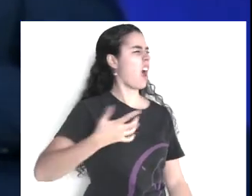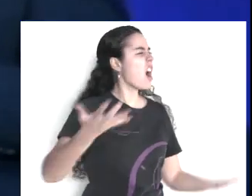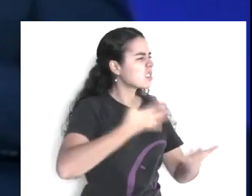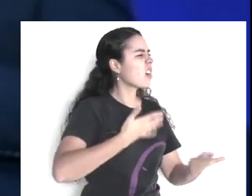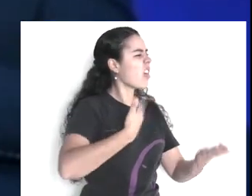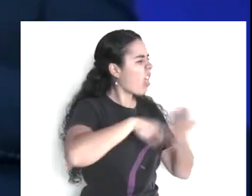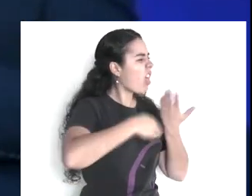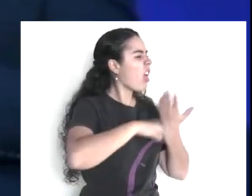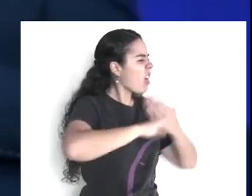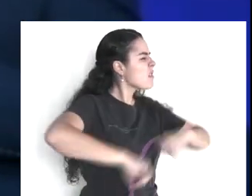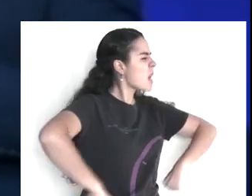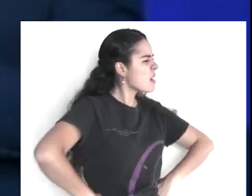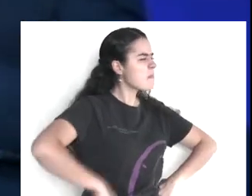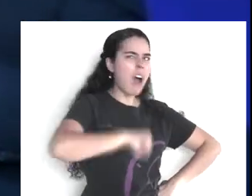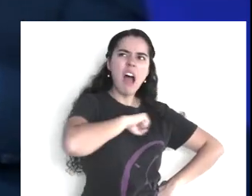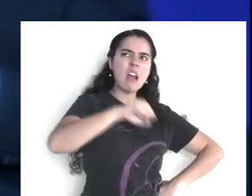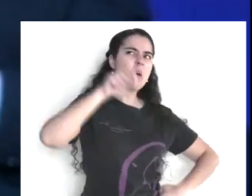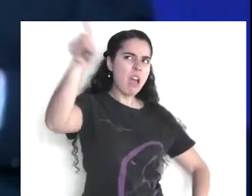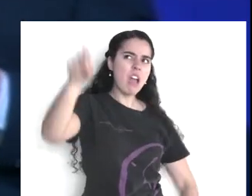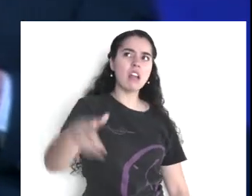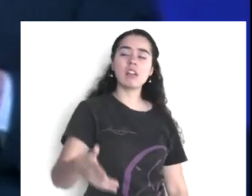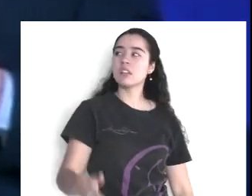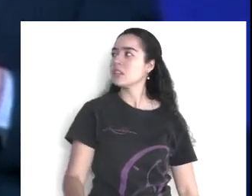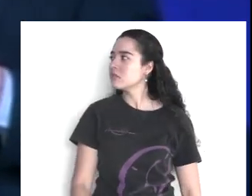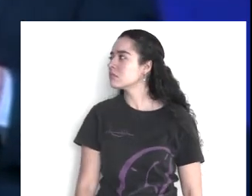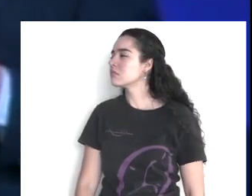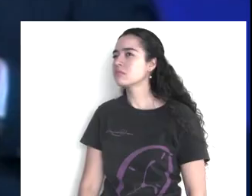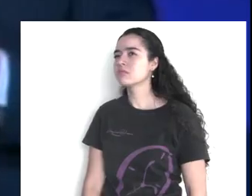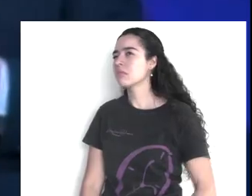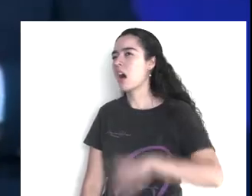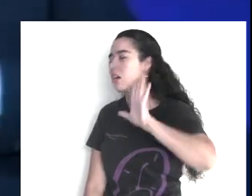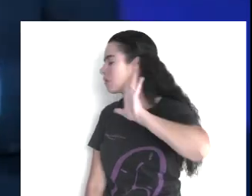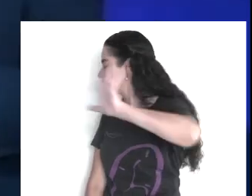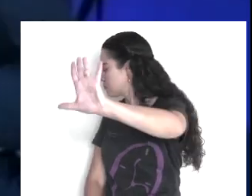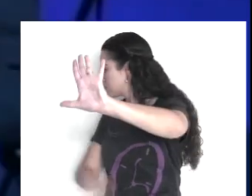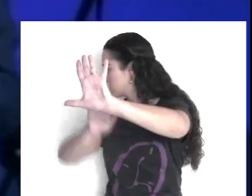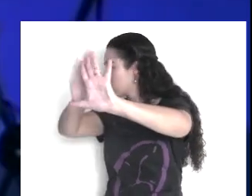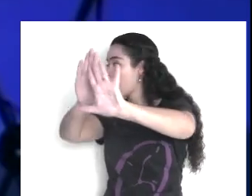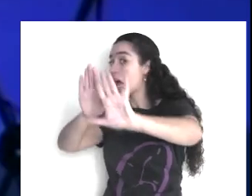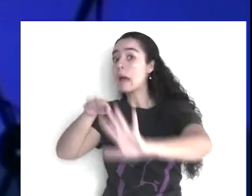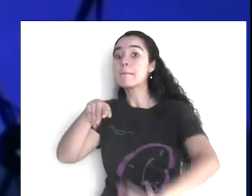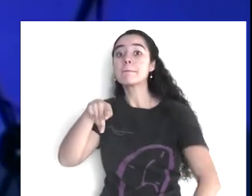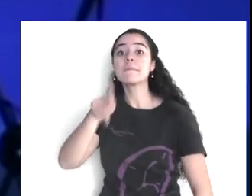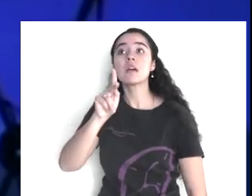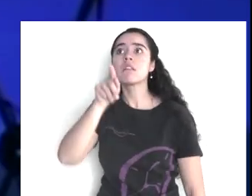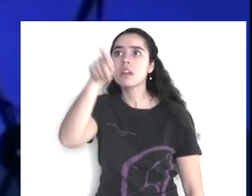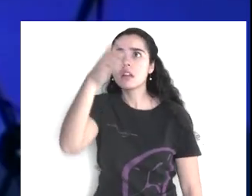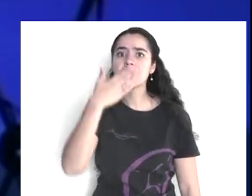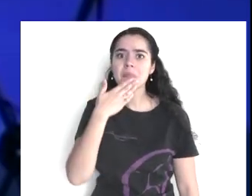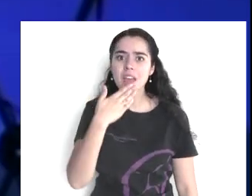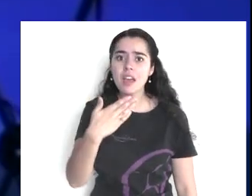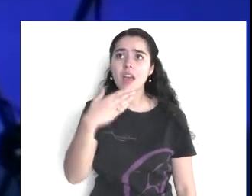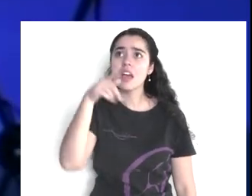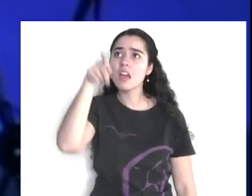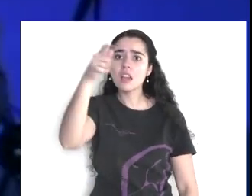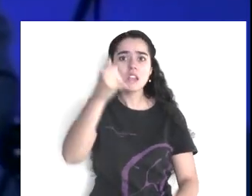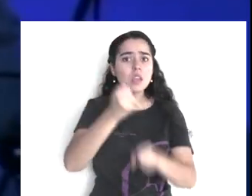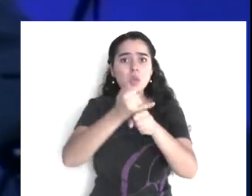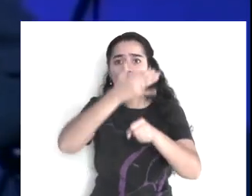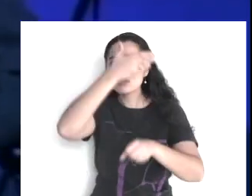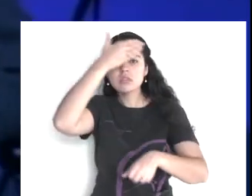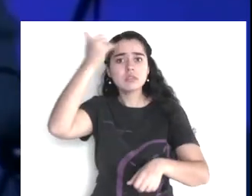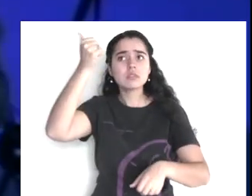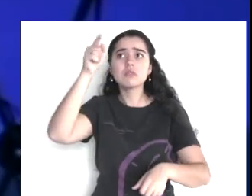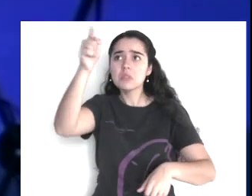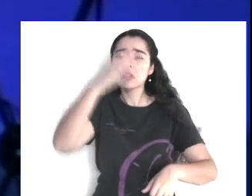miras a la otra persona, y lo ves culpable, pero es un error hermanos, es un error grave,